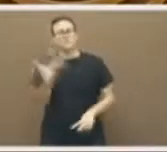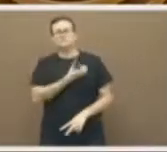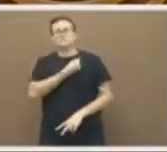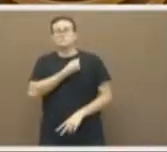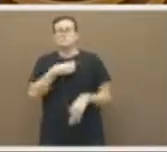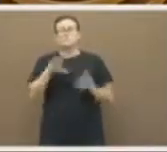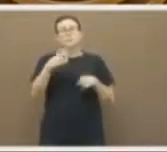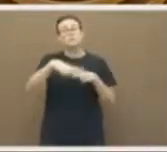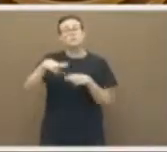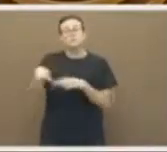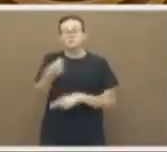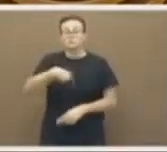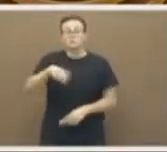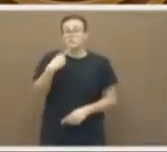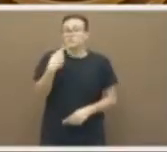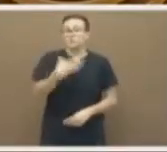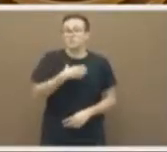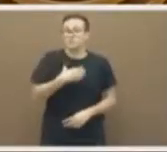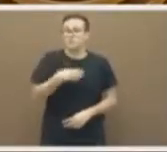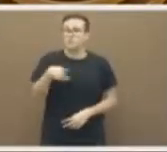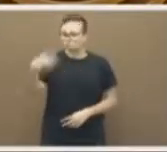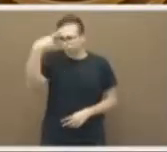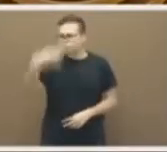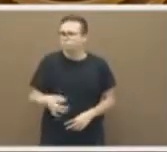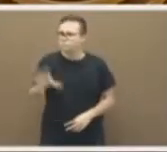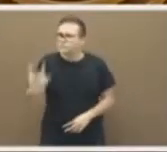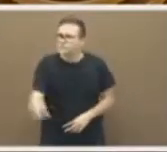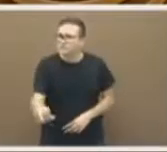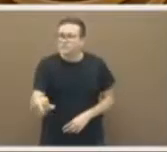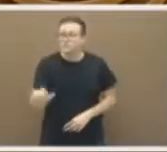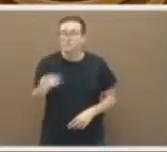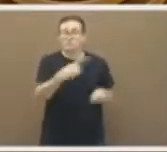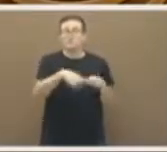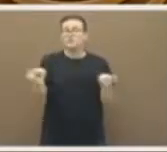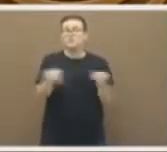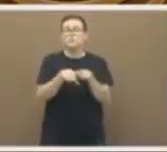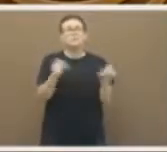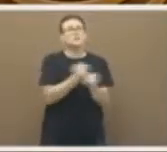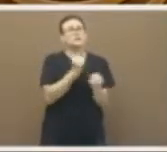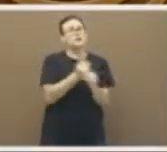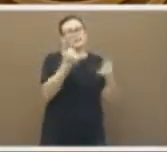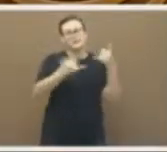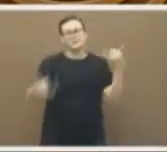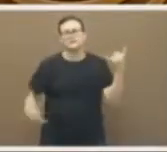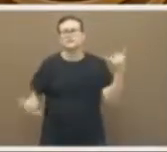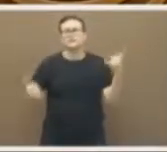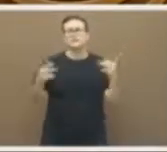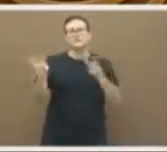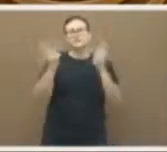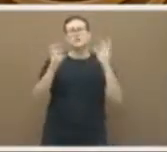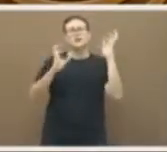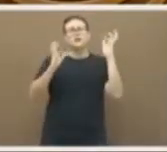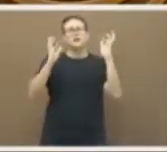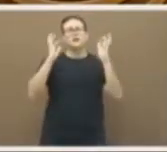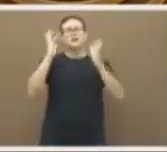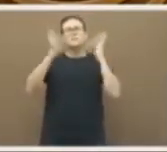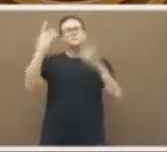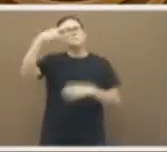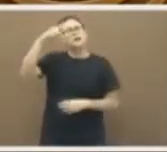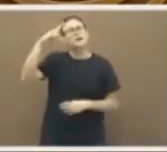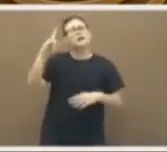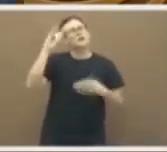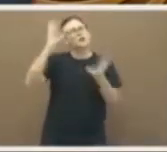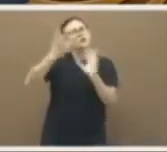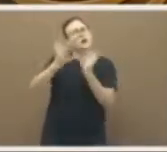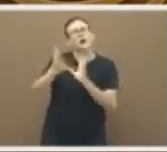políticos, ¿o cree usted que sí? Estas cosas como los trabajos cuando la crisis de las vacas locas o cuando la crisis de la meningitis